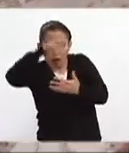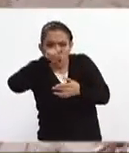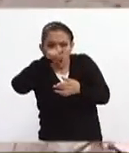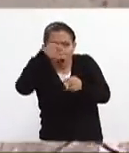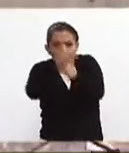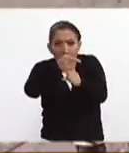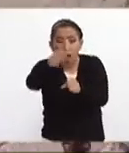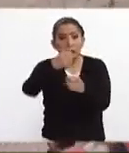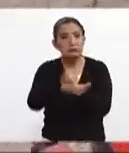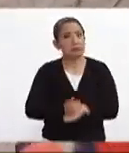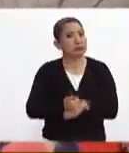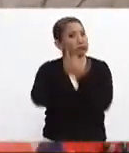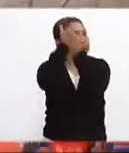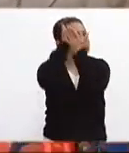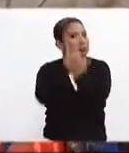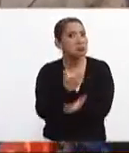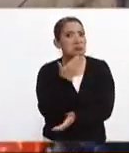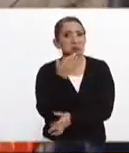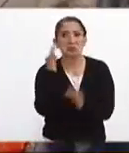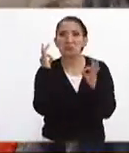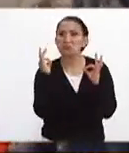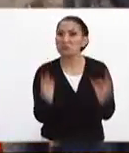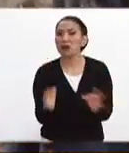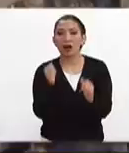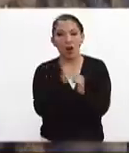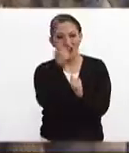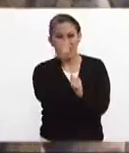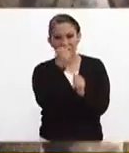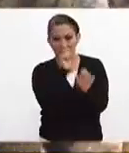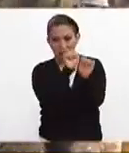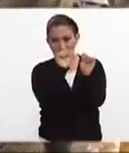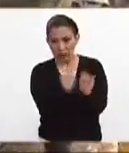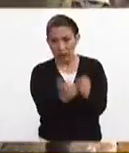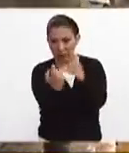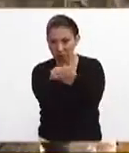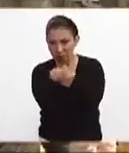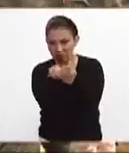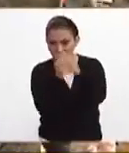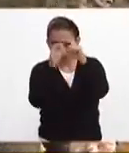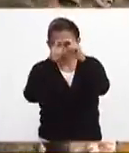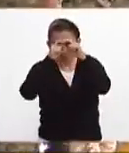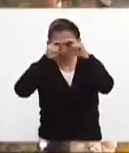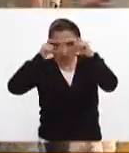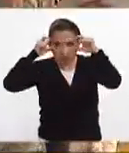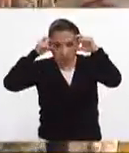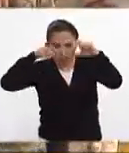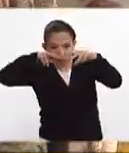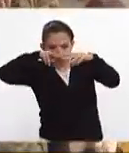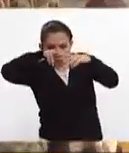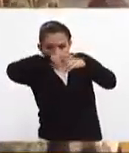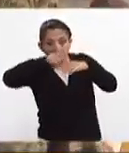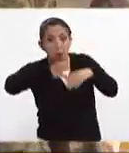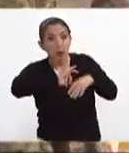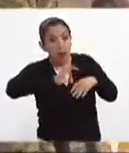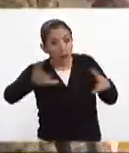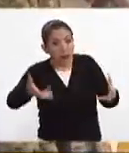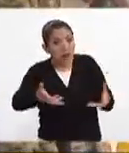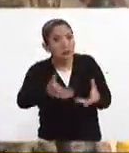enormemente, de manera que a través de este sistema hemos tenido la oportunidad de salvar